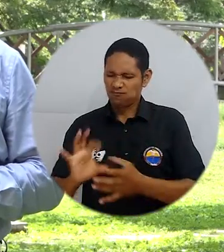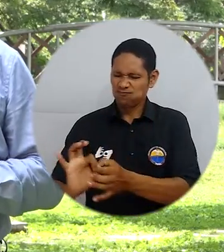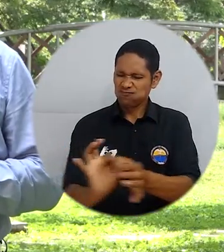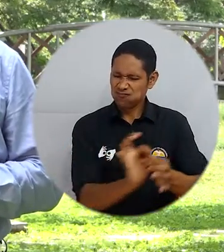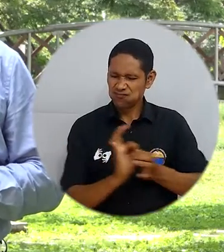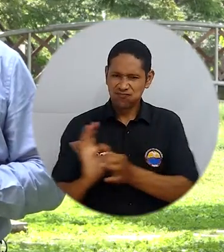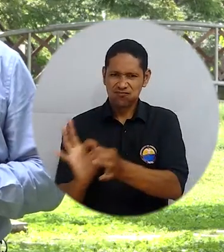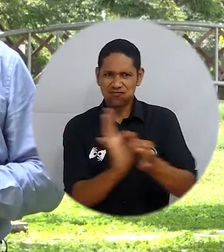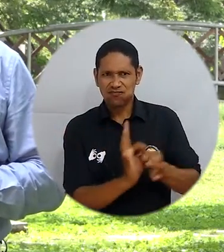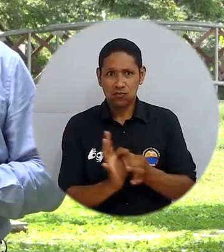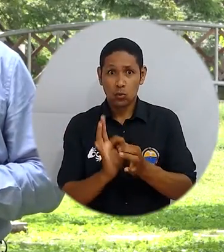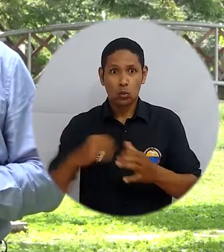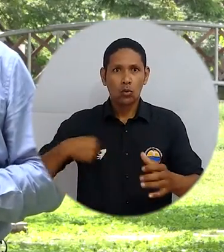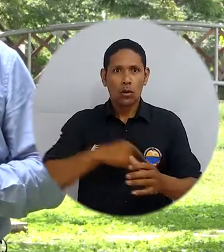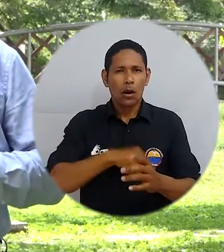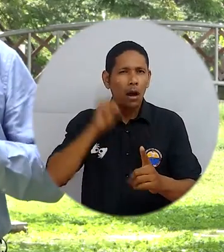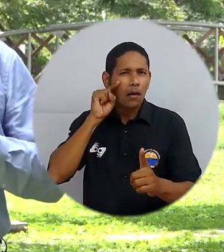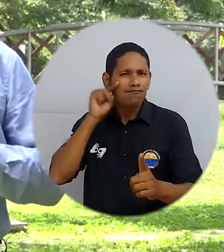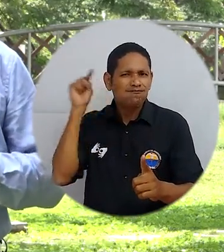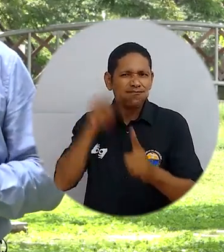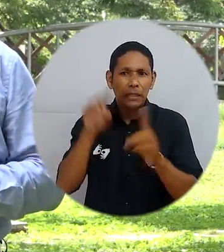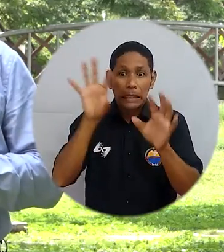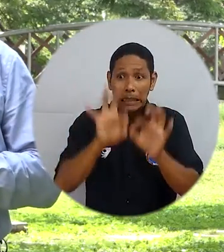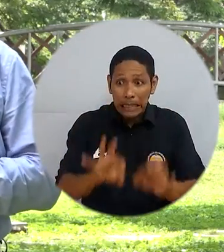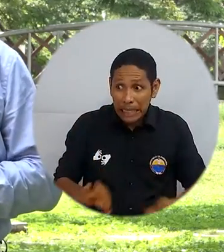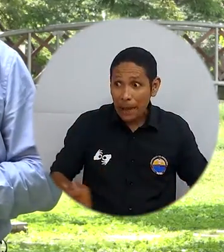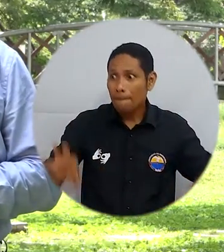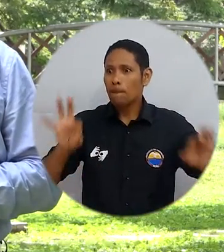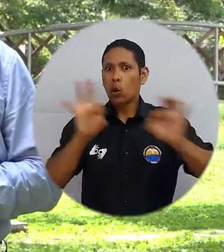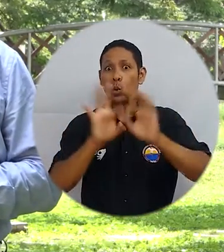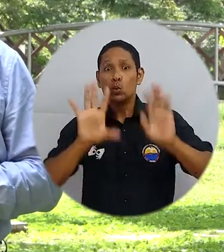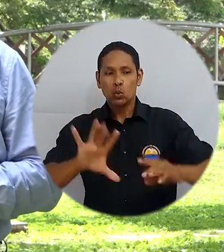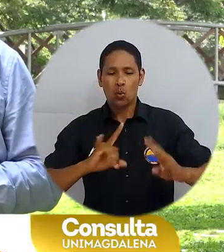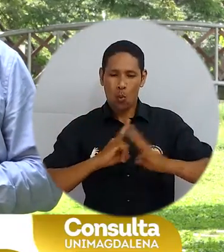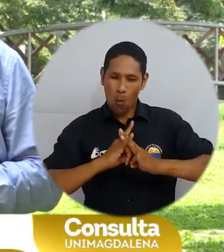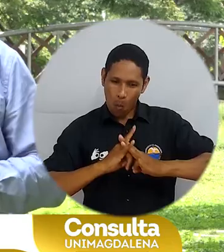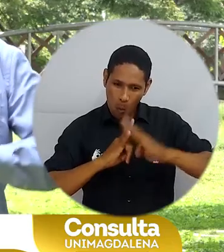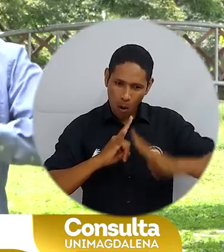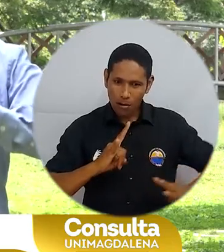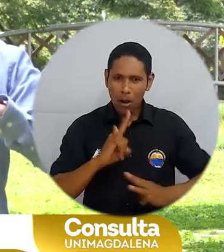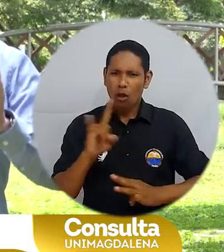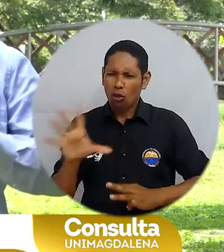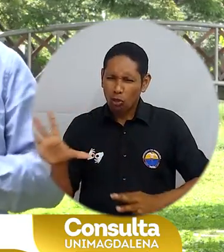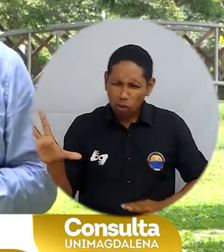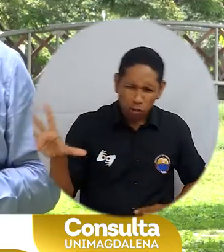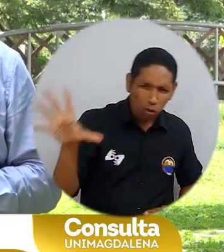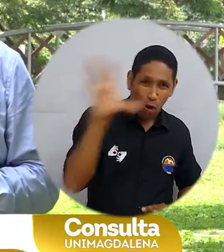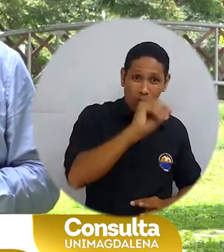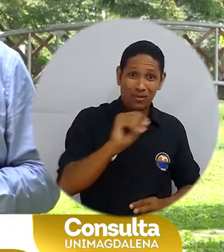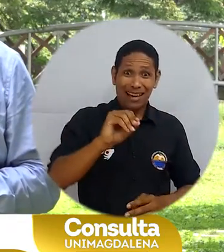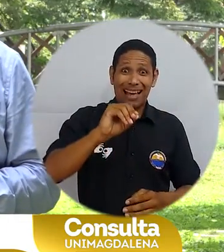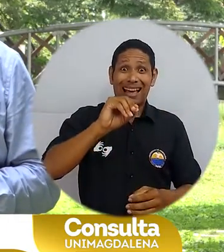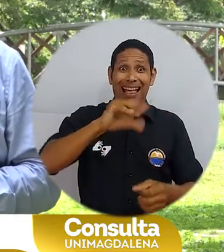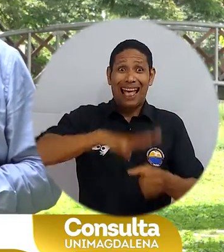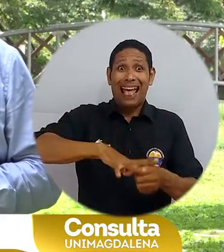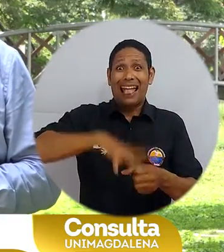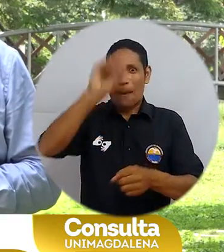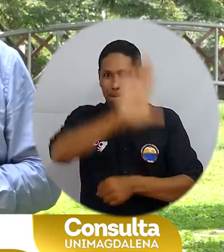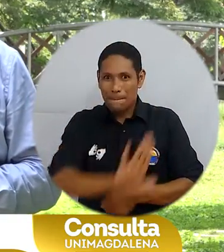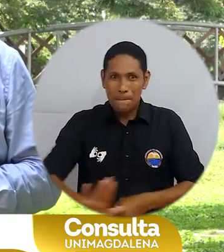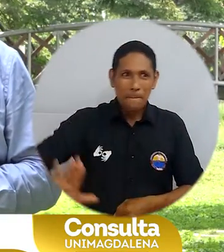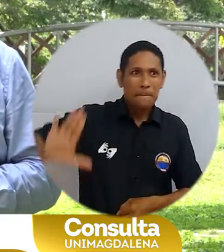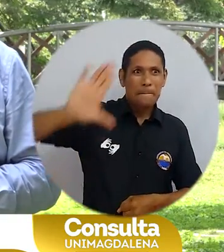esa forma y de esa manera estaremos logrando la presencia y el posicionamiento de la universidad en todas las estancias del departamento